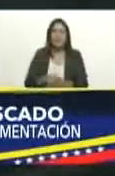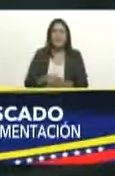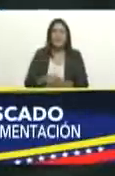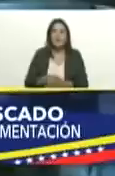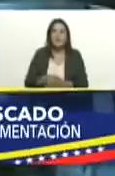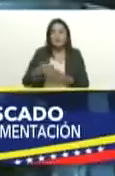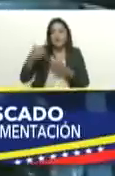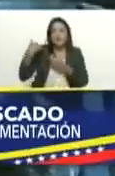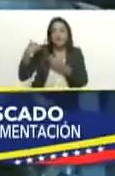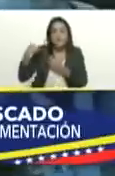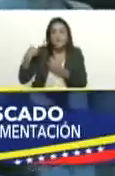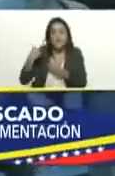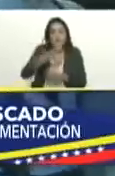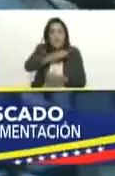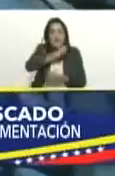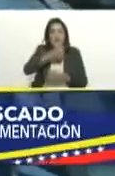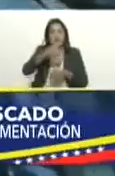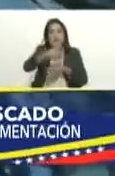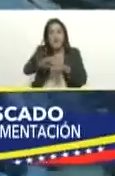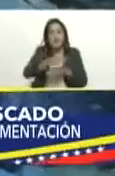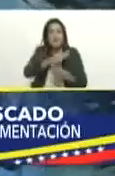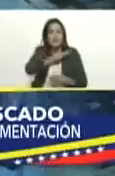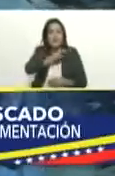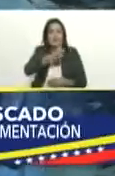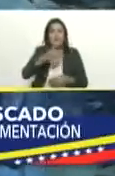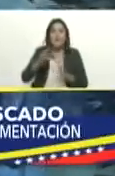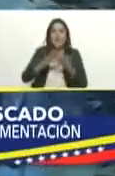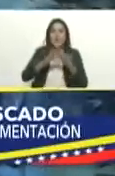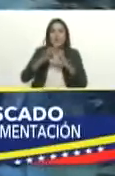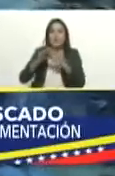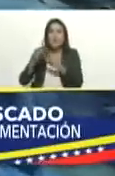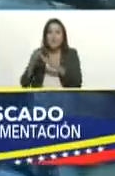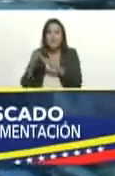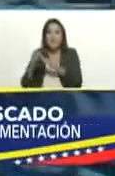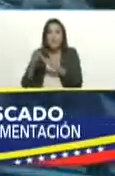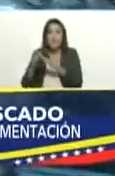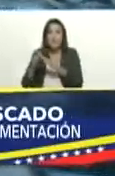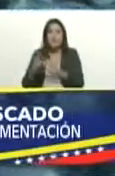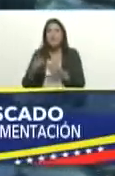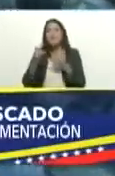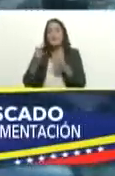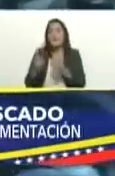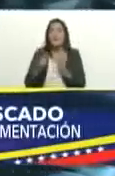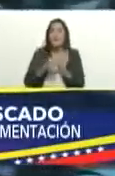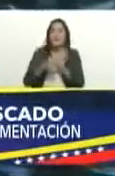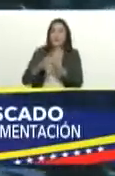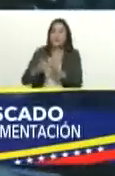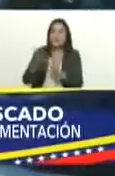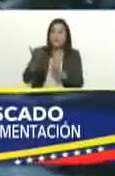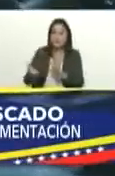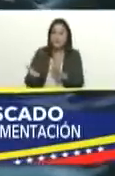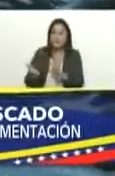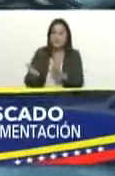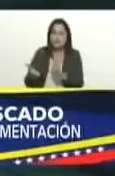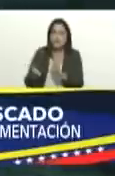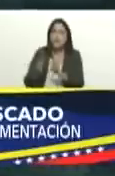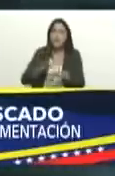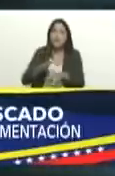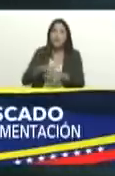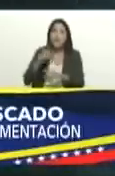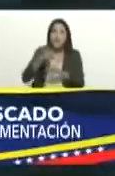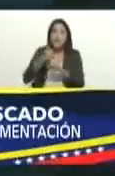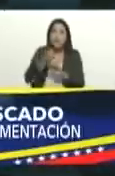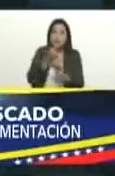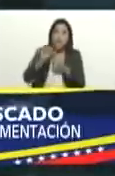popular a los jefes de calle a los jefes de comunidad y nos va a dar un mensaje con respecto a todas estas actividades que se están desarrollando en el marco de la lucha contra la